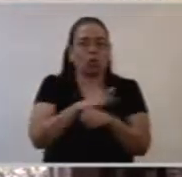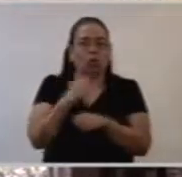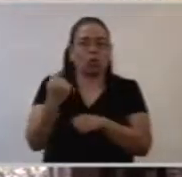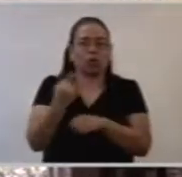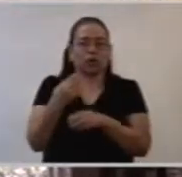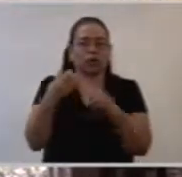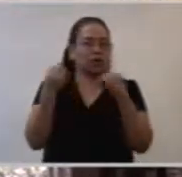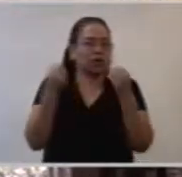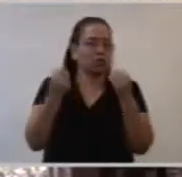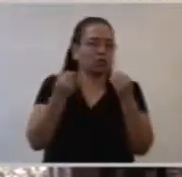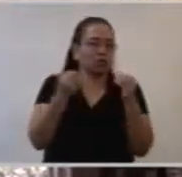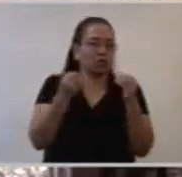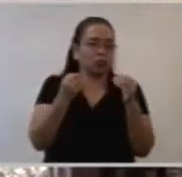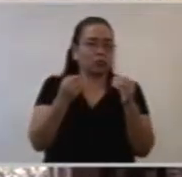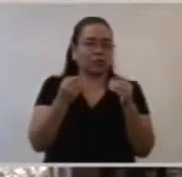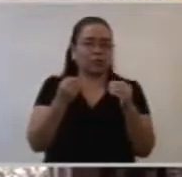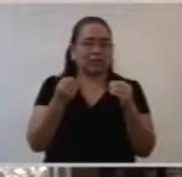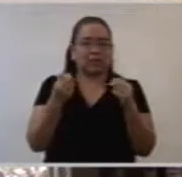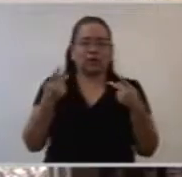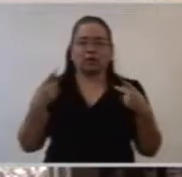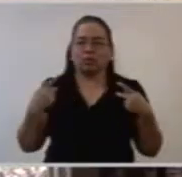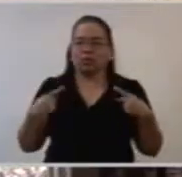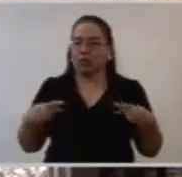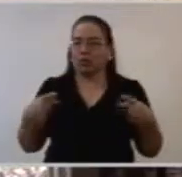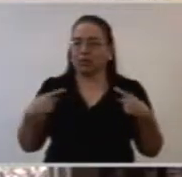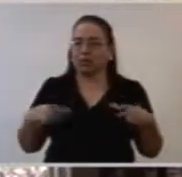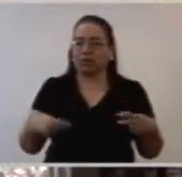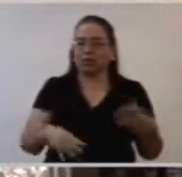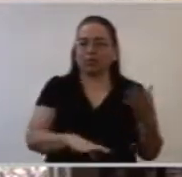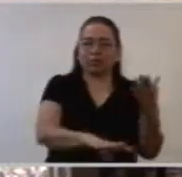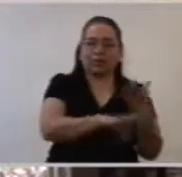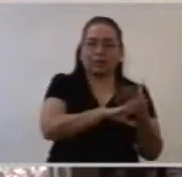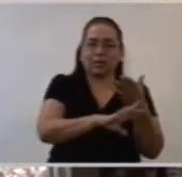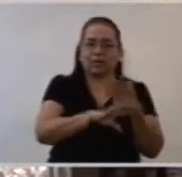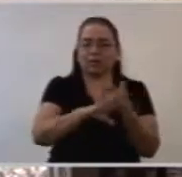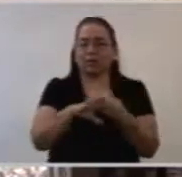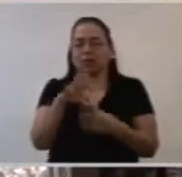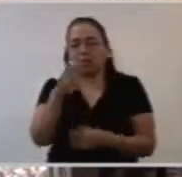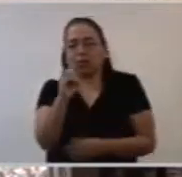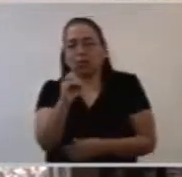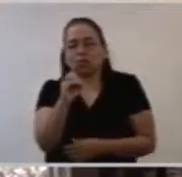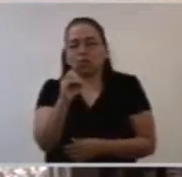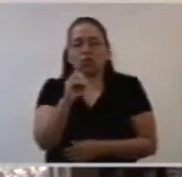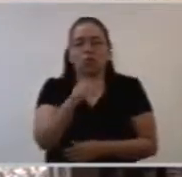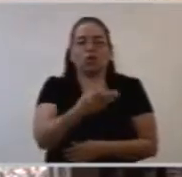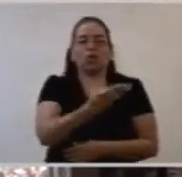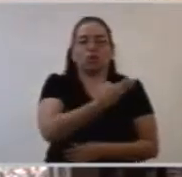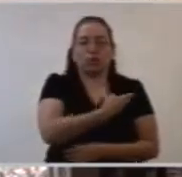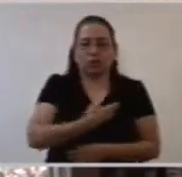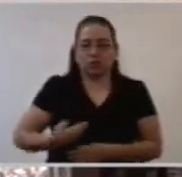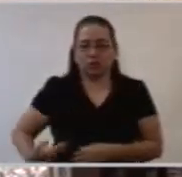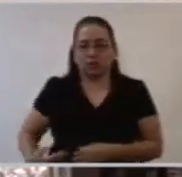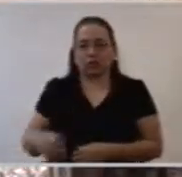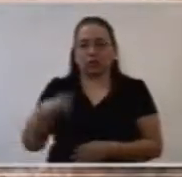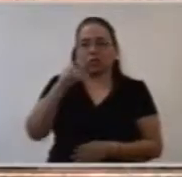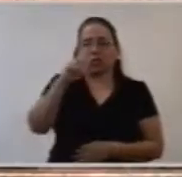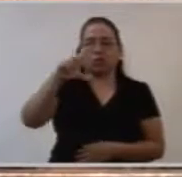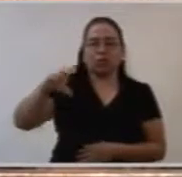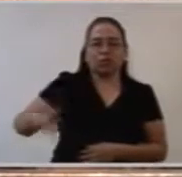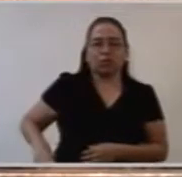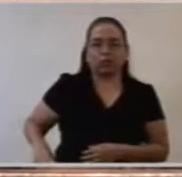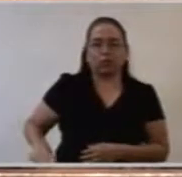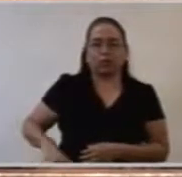a los emperadores y reyes, a los gobernantes. Cuando no ha habido